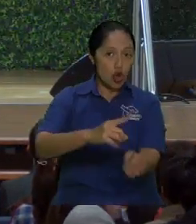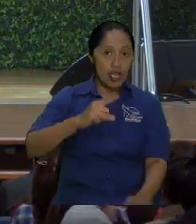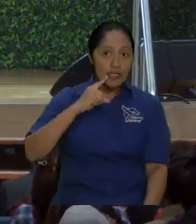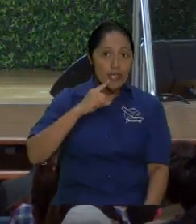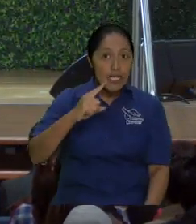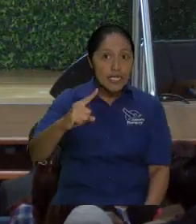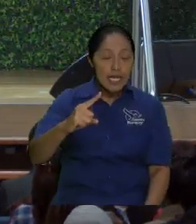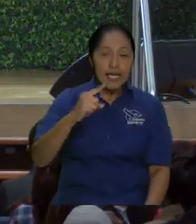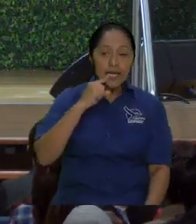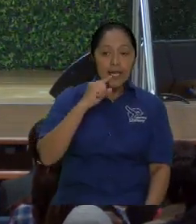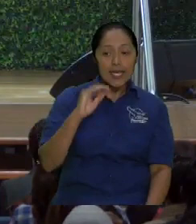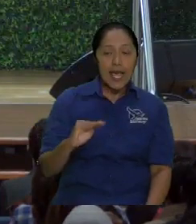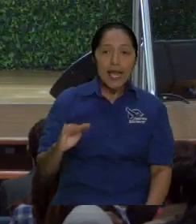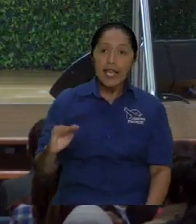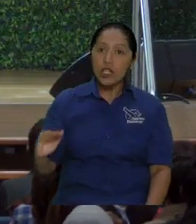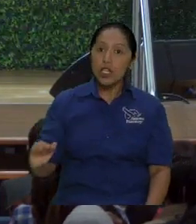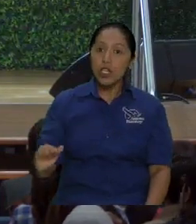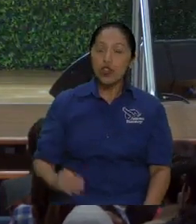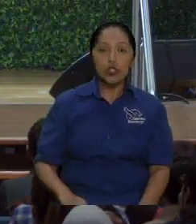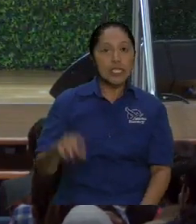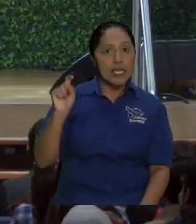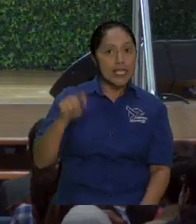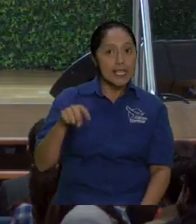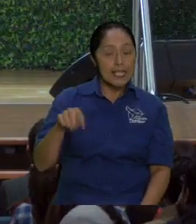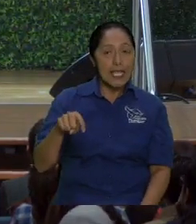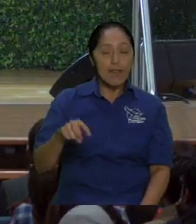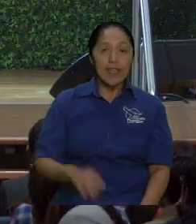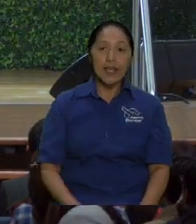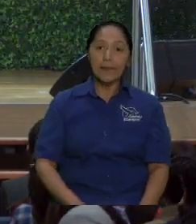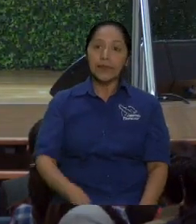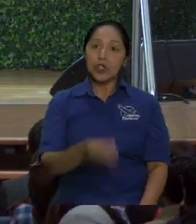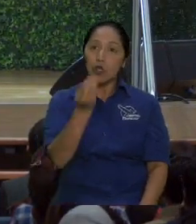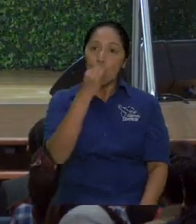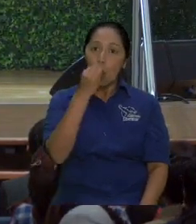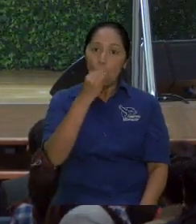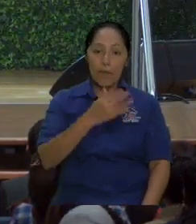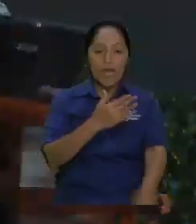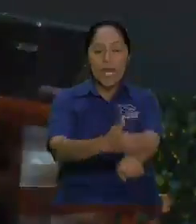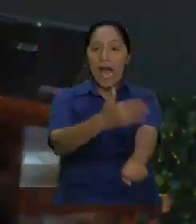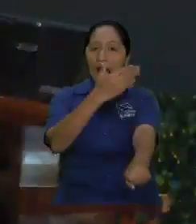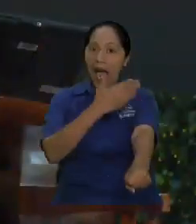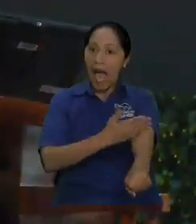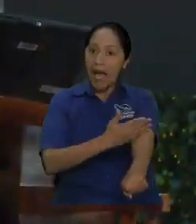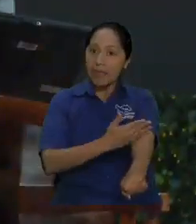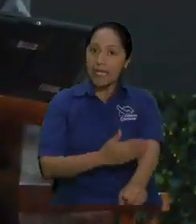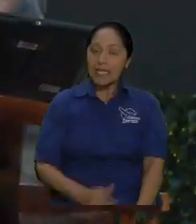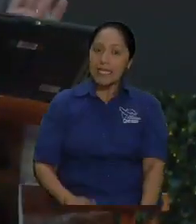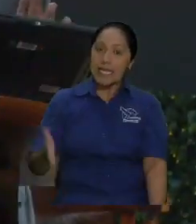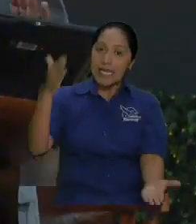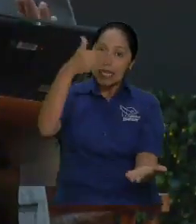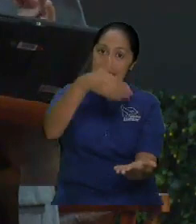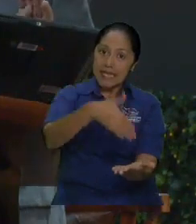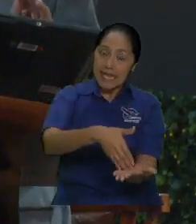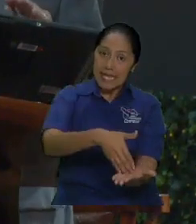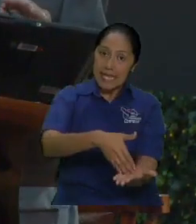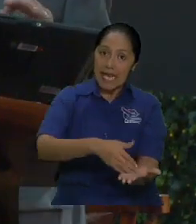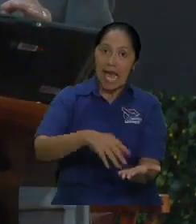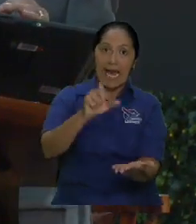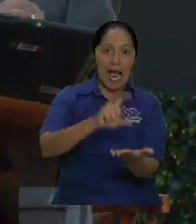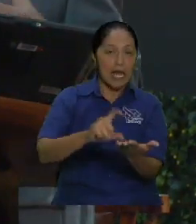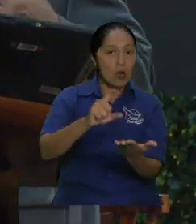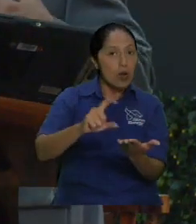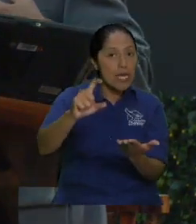niño que no desayunó, no capta igual la enseñanza que el que sí desayunó. Seguramente deben tener